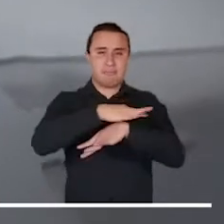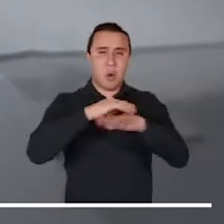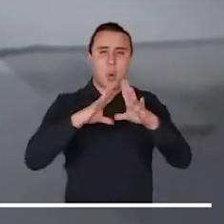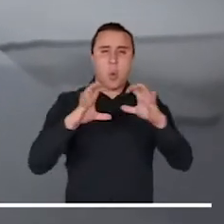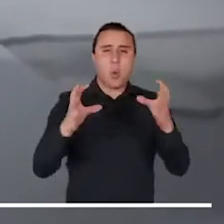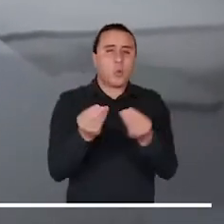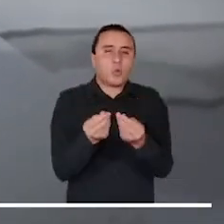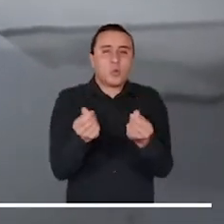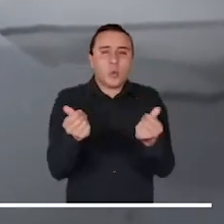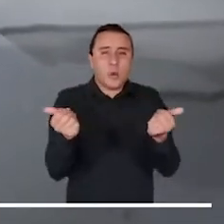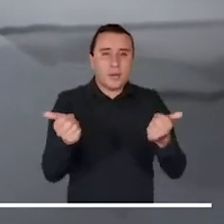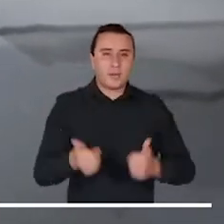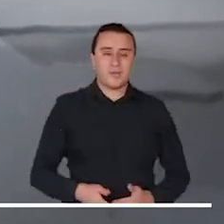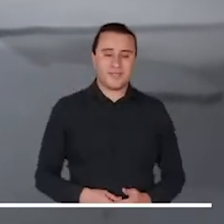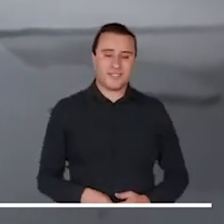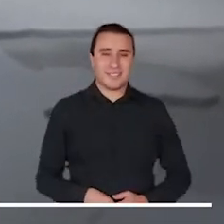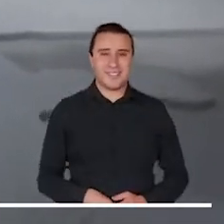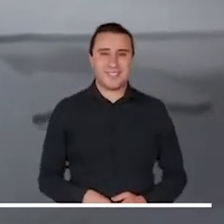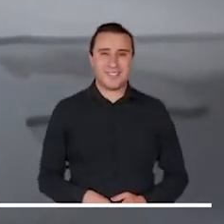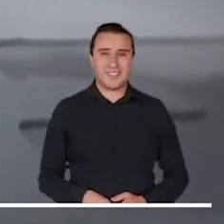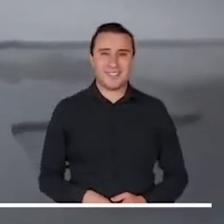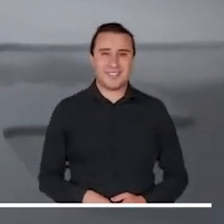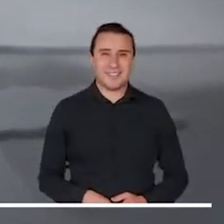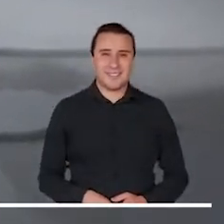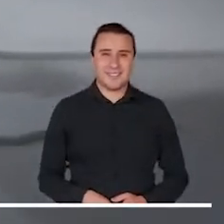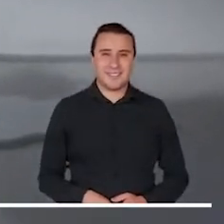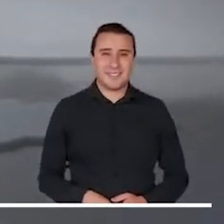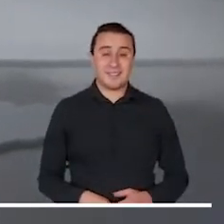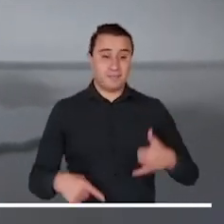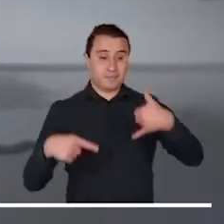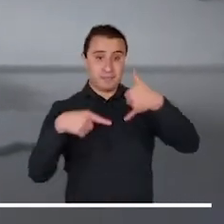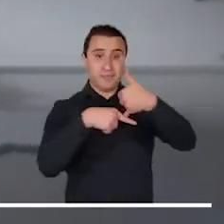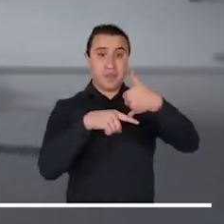durante la noche. Cielo con baja nubosidad se advierte en la región.